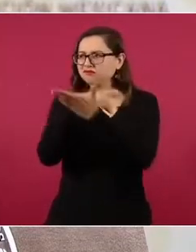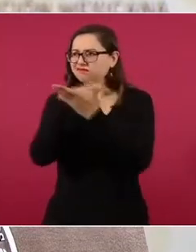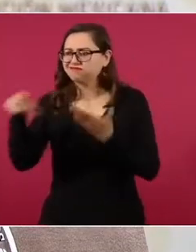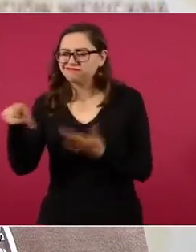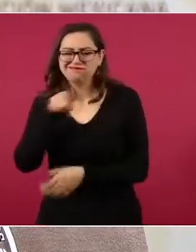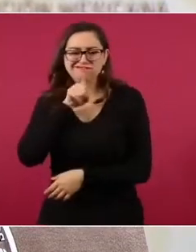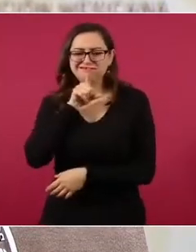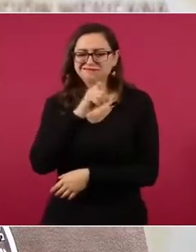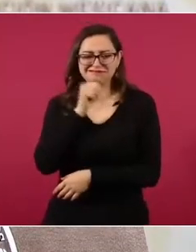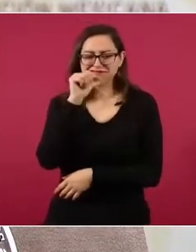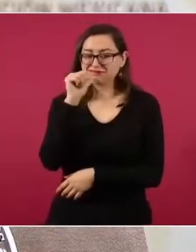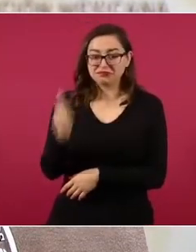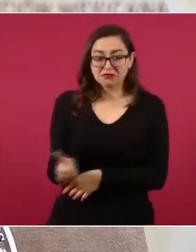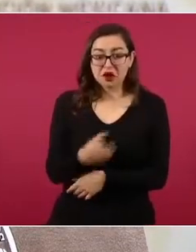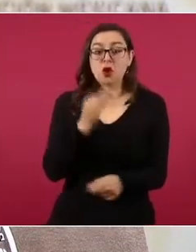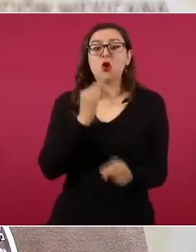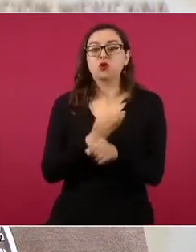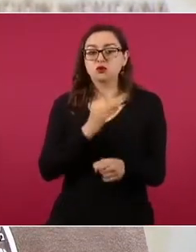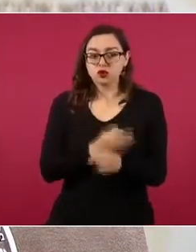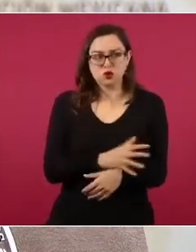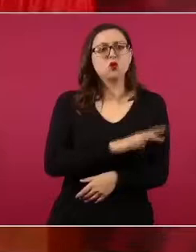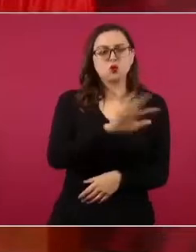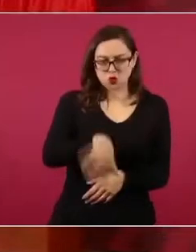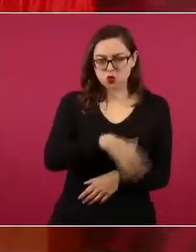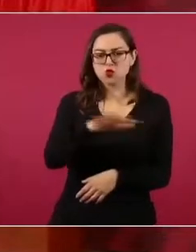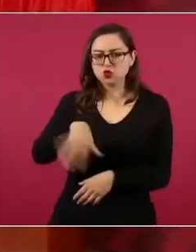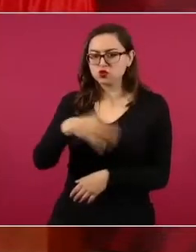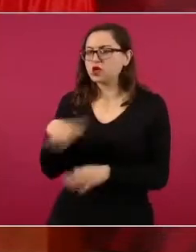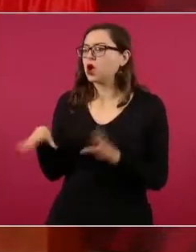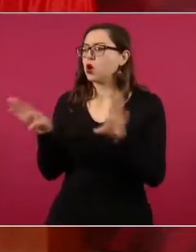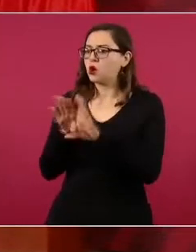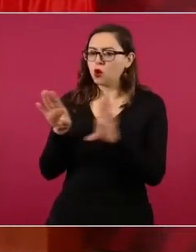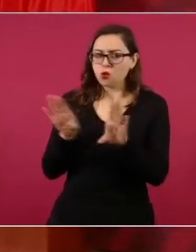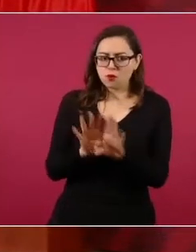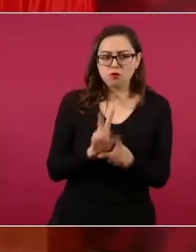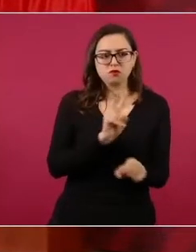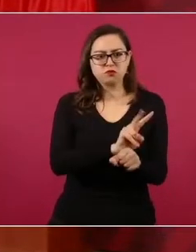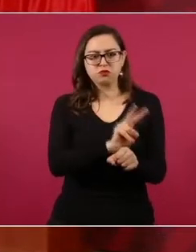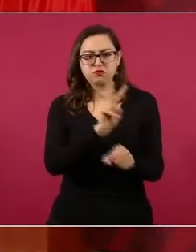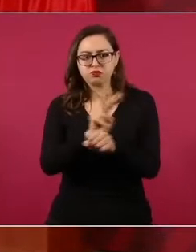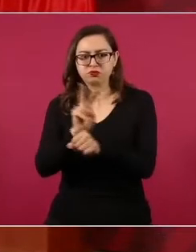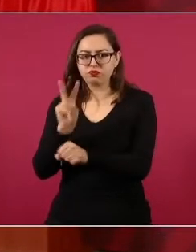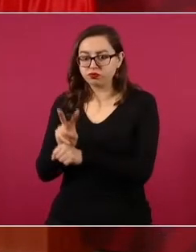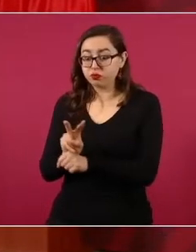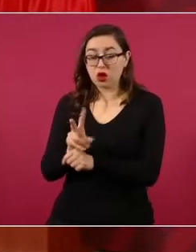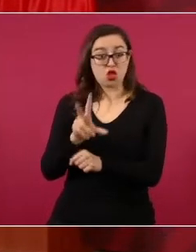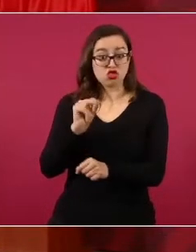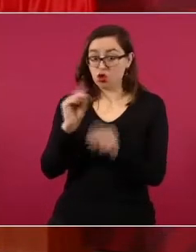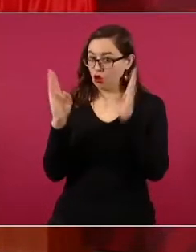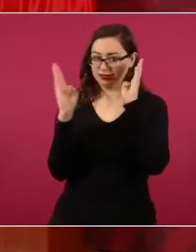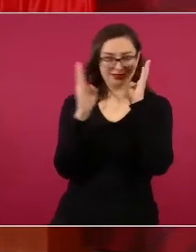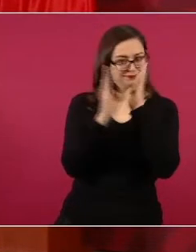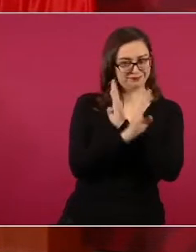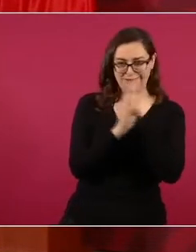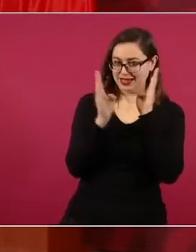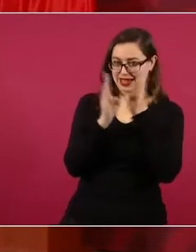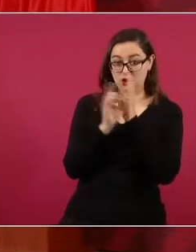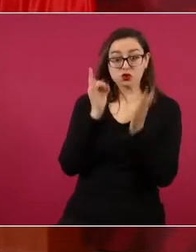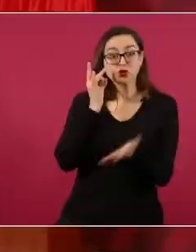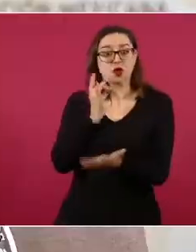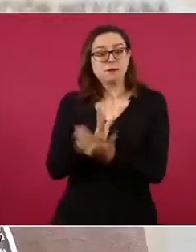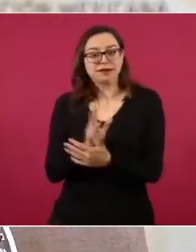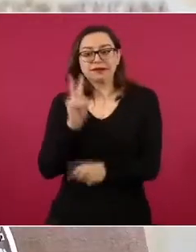tres investigaciones de mercado para la adquisición de equipos de inspección no intrusiva. Sin